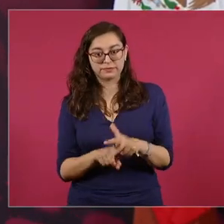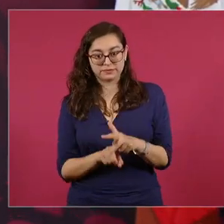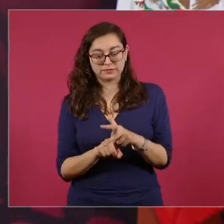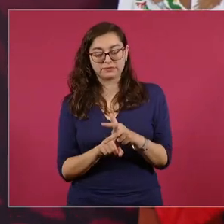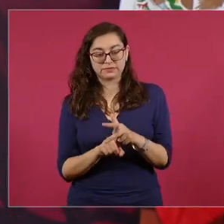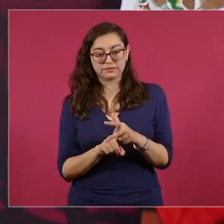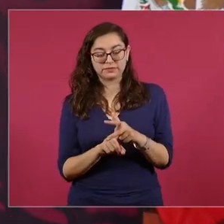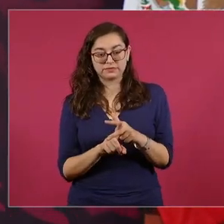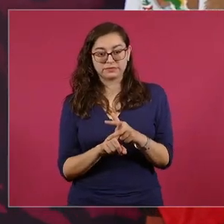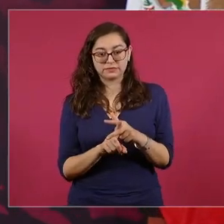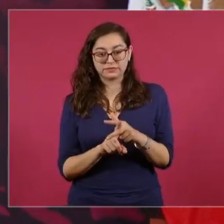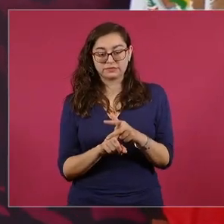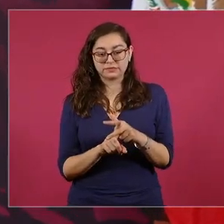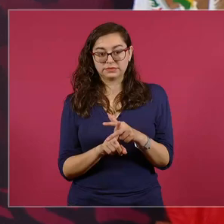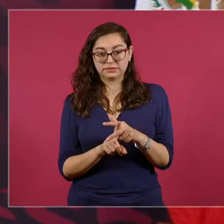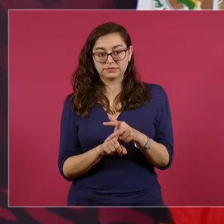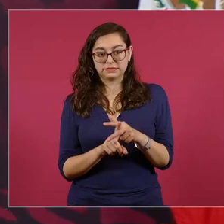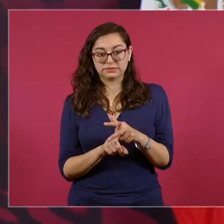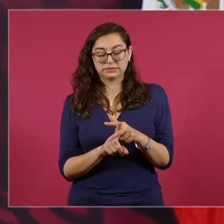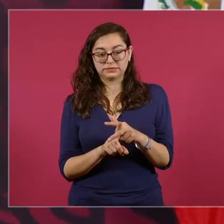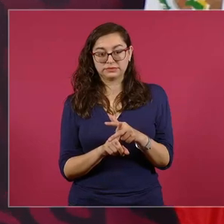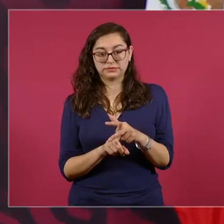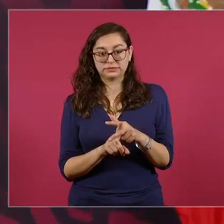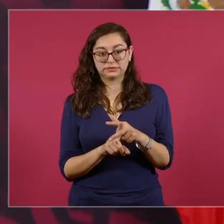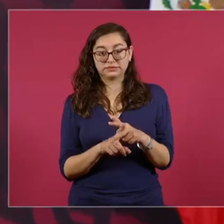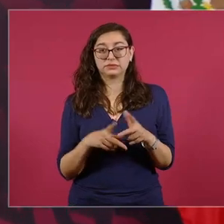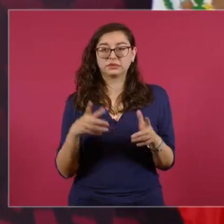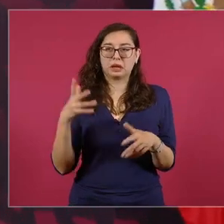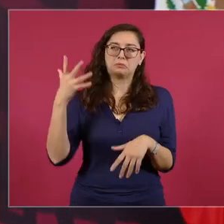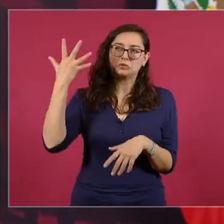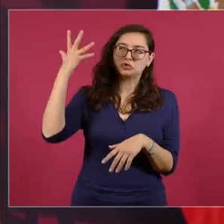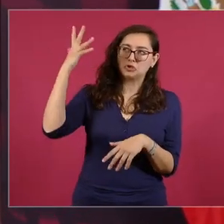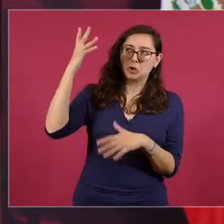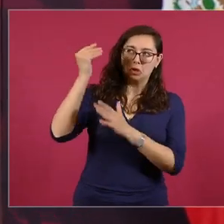evitar el sol.